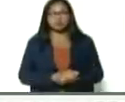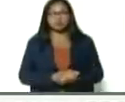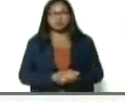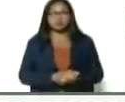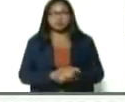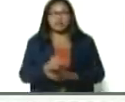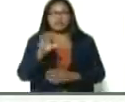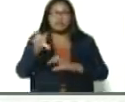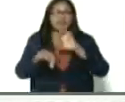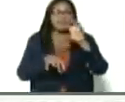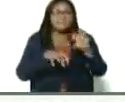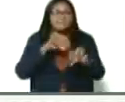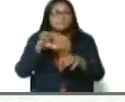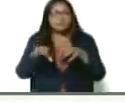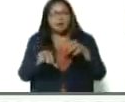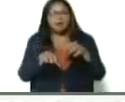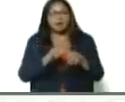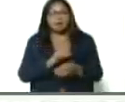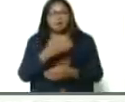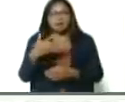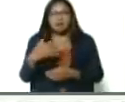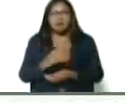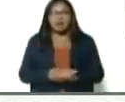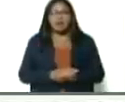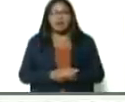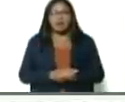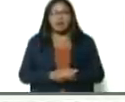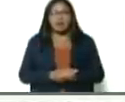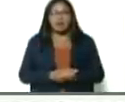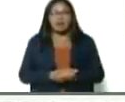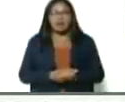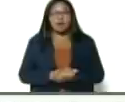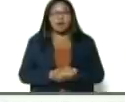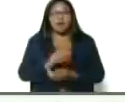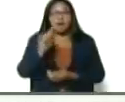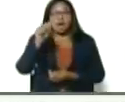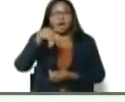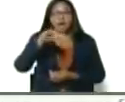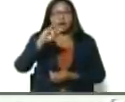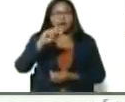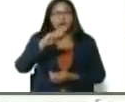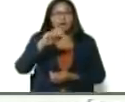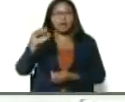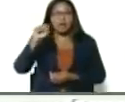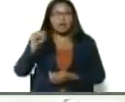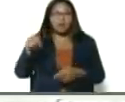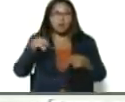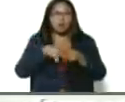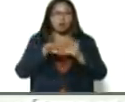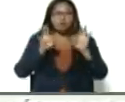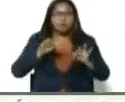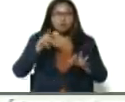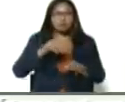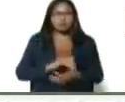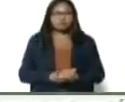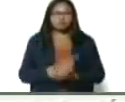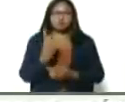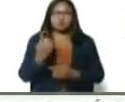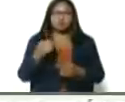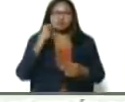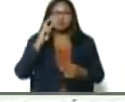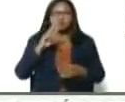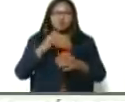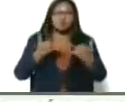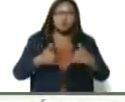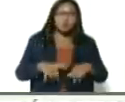es este padrote que se llama Mirabella Victoria Aquiles, como el Aquiles del Llano, es nada más y nada menos presidente que